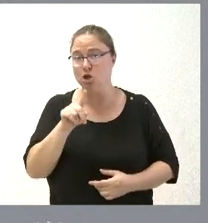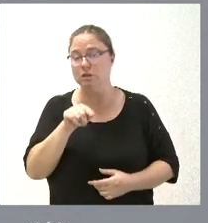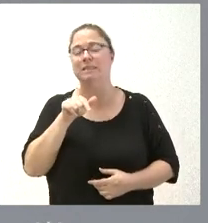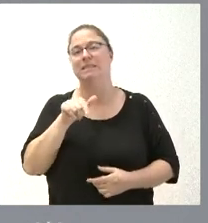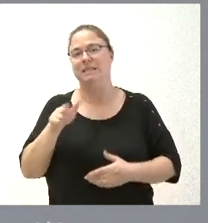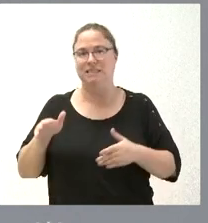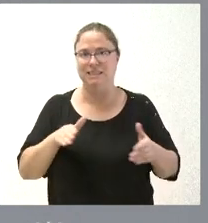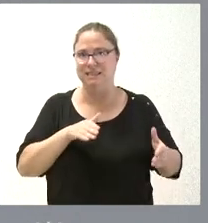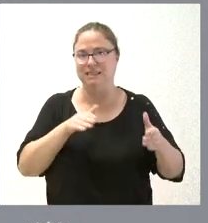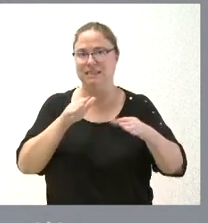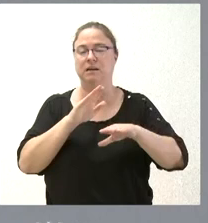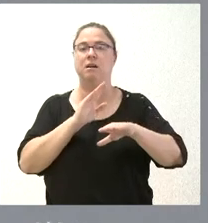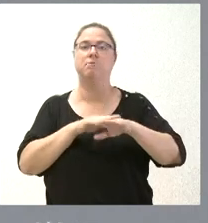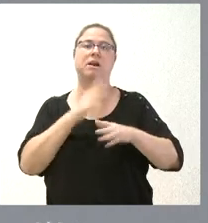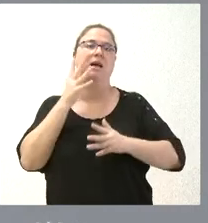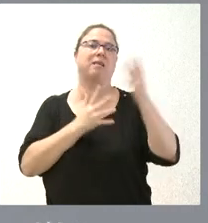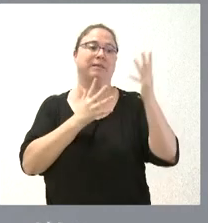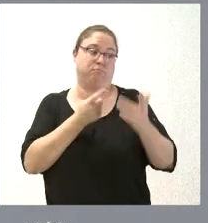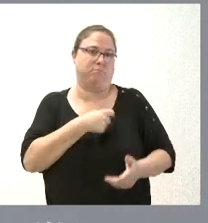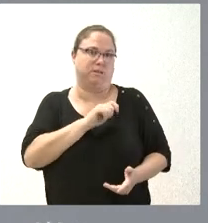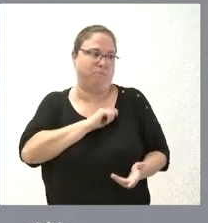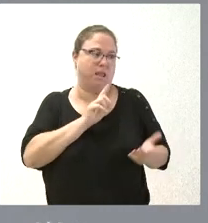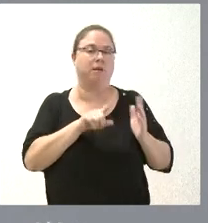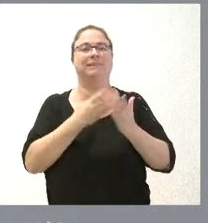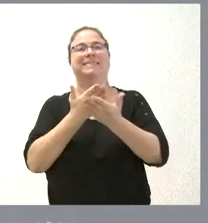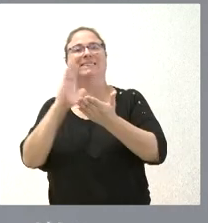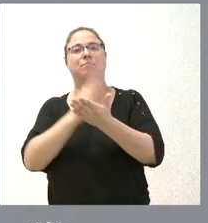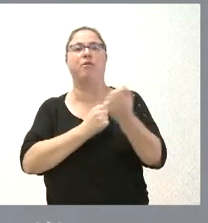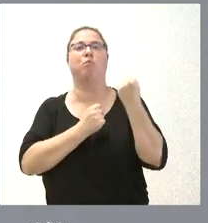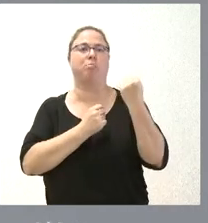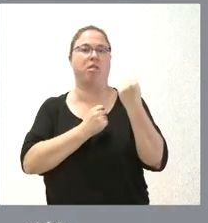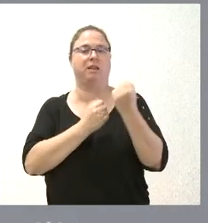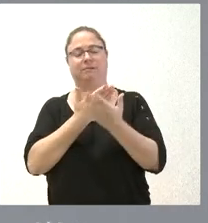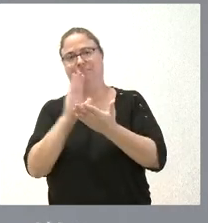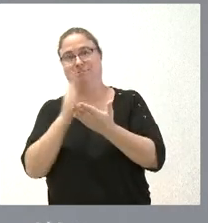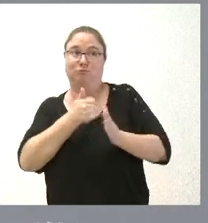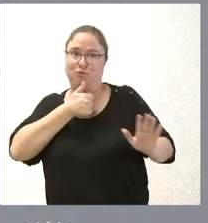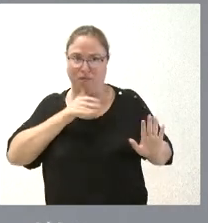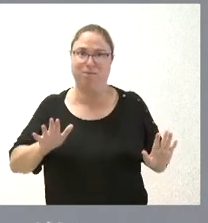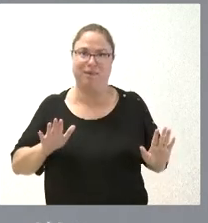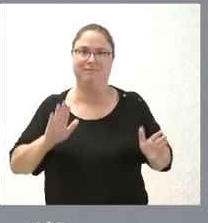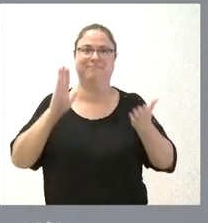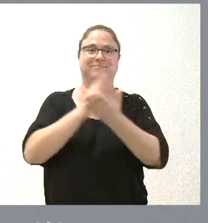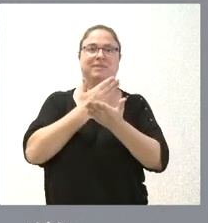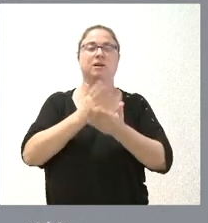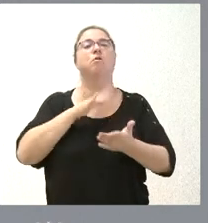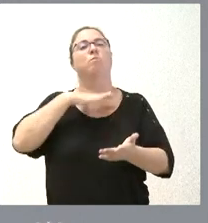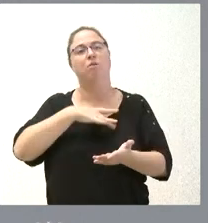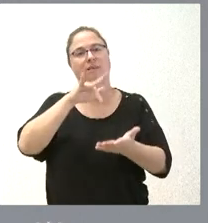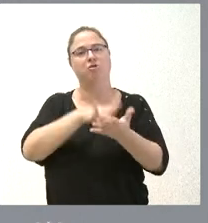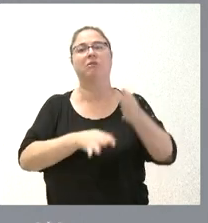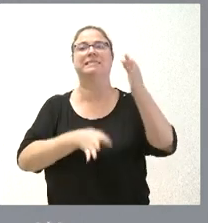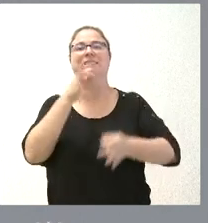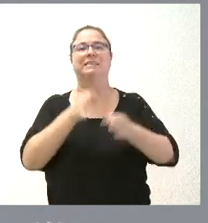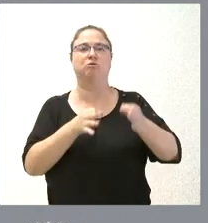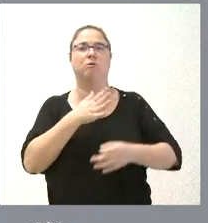cauce en una administración como la española con separación de poderes todavía en donde se puede recurrir a los tribunales de